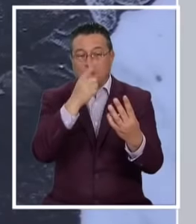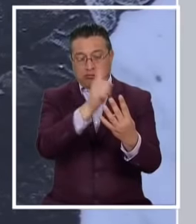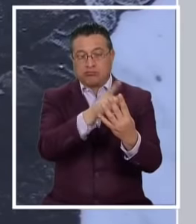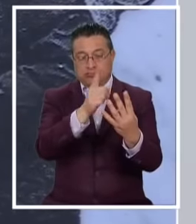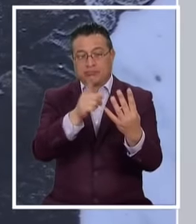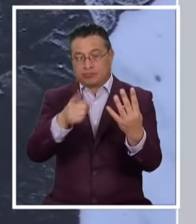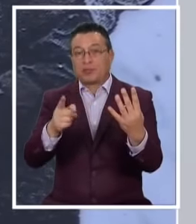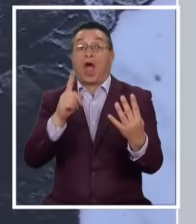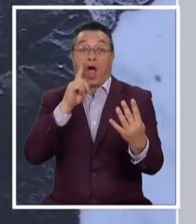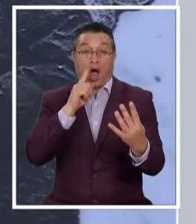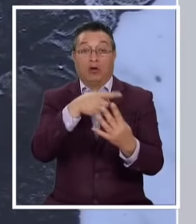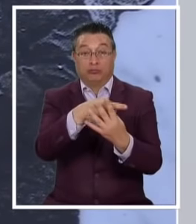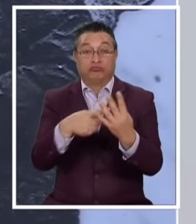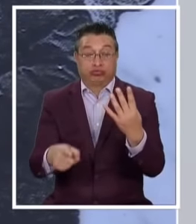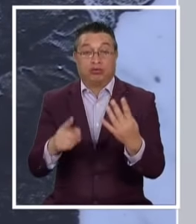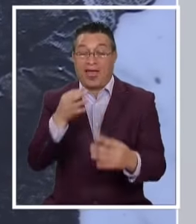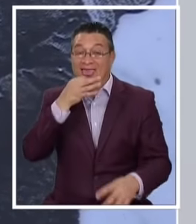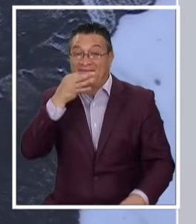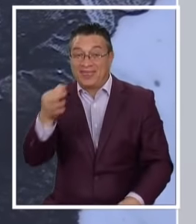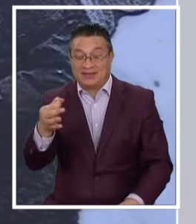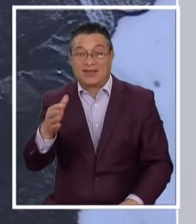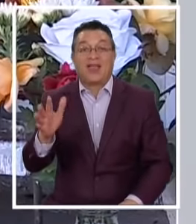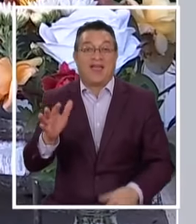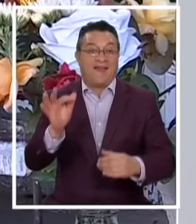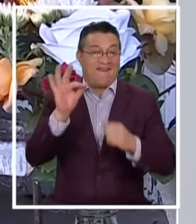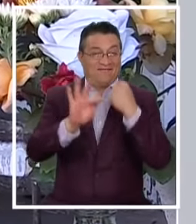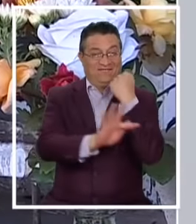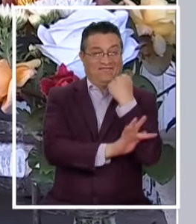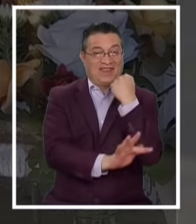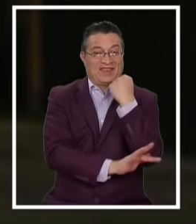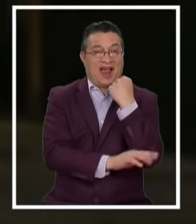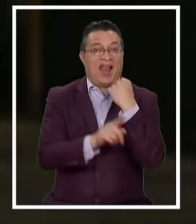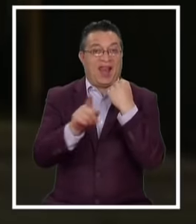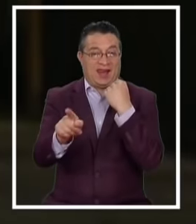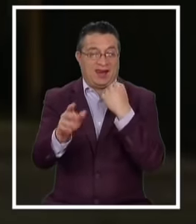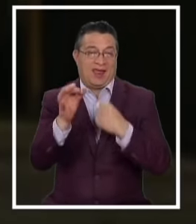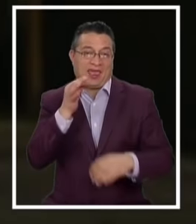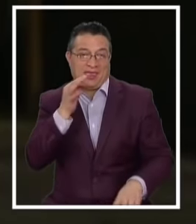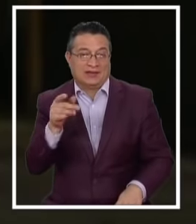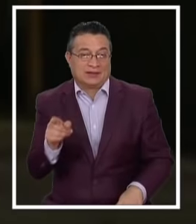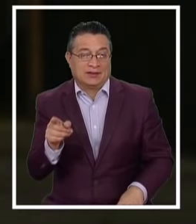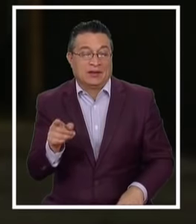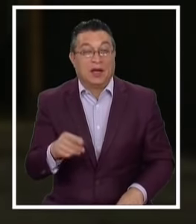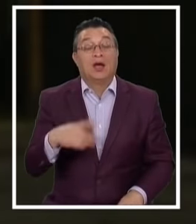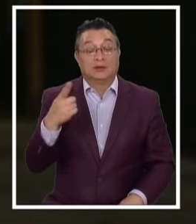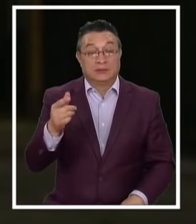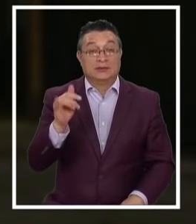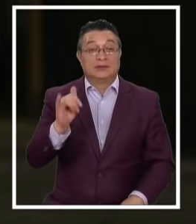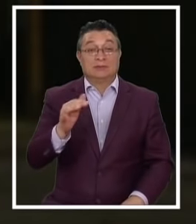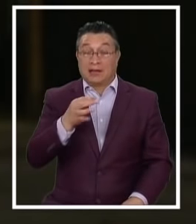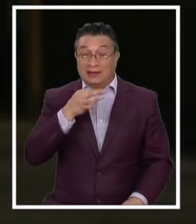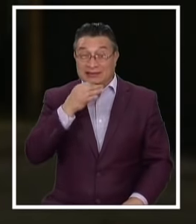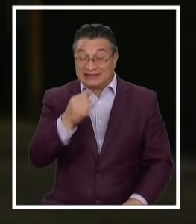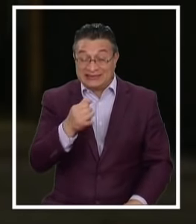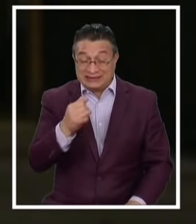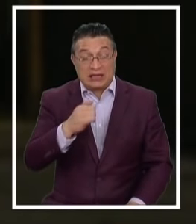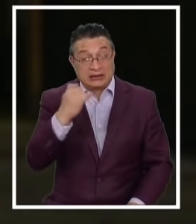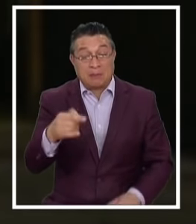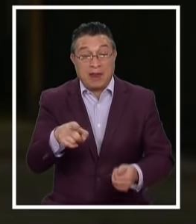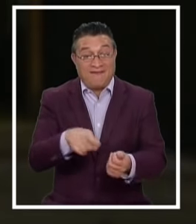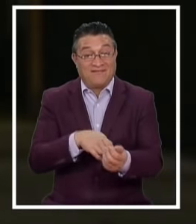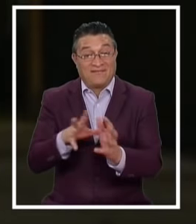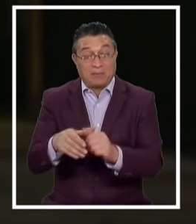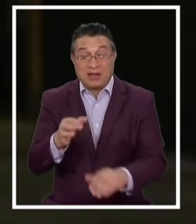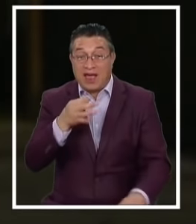investigadas De acuerdo a lo que dice La fiscal Marcela Cartagena Y que En todo caso Si también recordamos Lo que siempre ha sostenido La